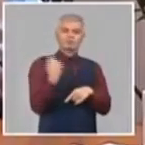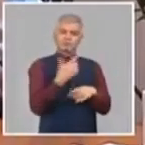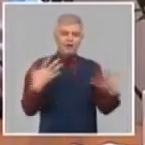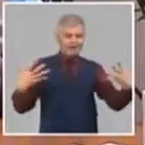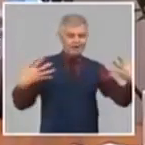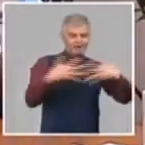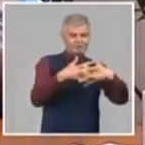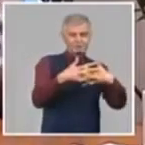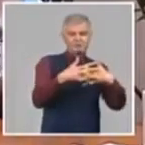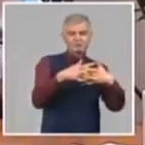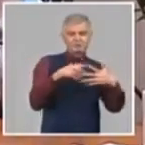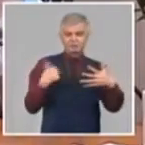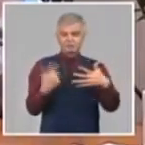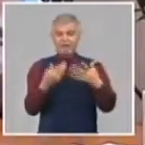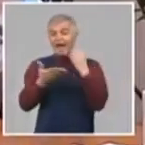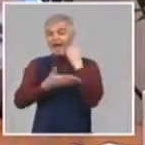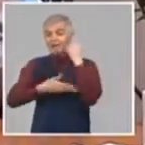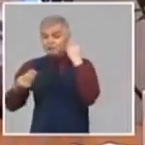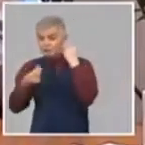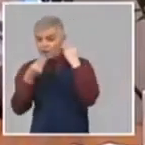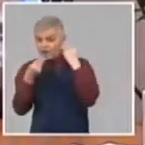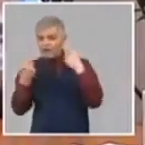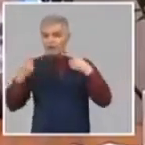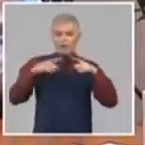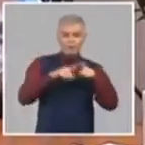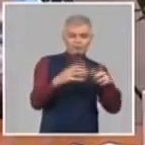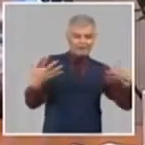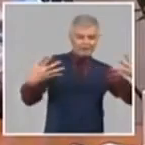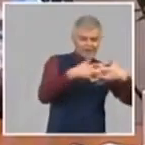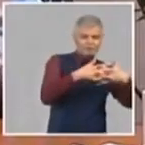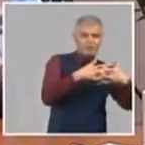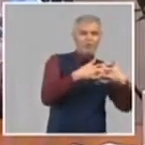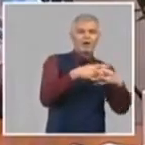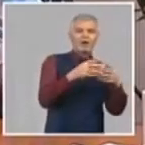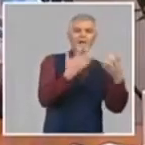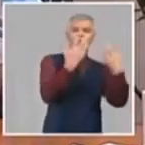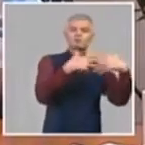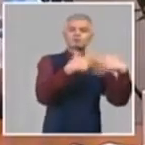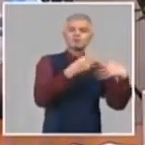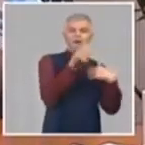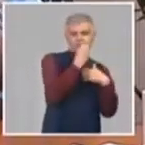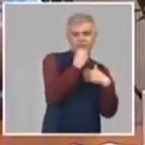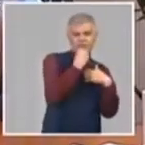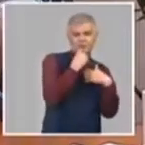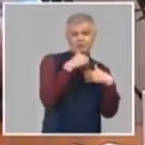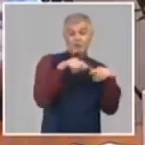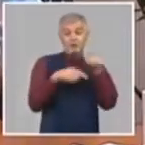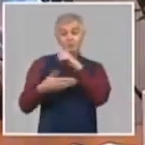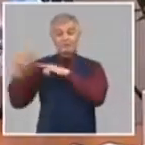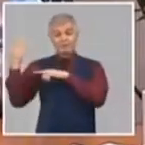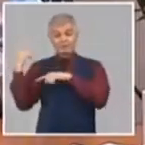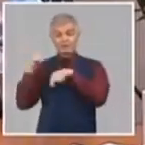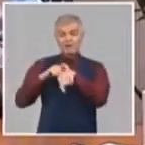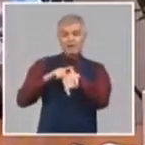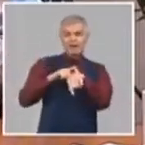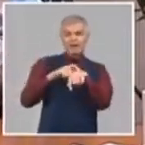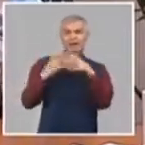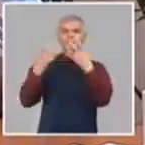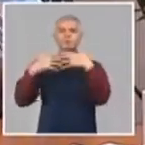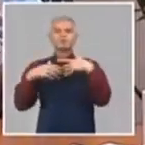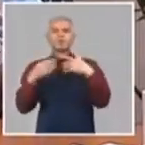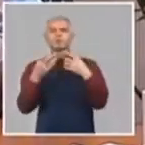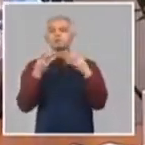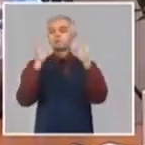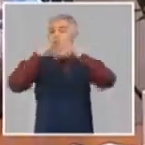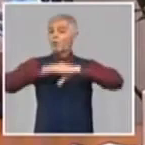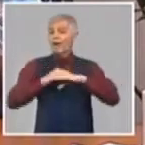Y tenemos una responsabilidad que en un momento determinado, al no existir ese programa, eso se solapaba con otros programas. Pero